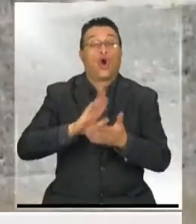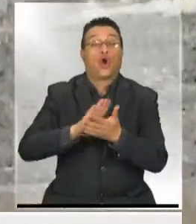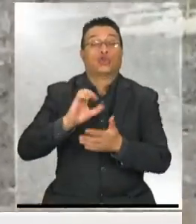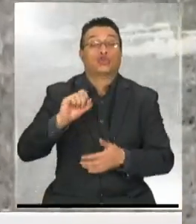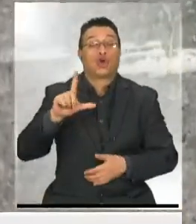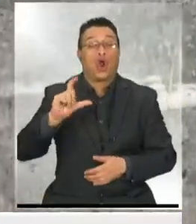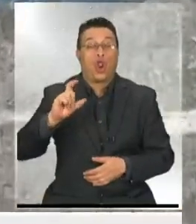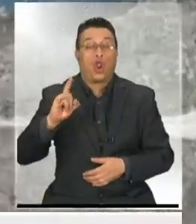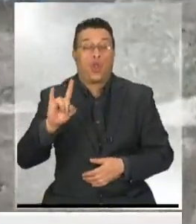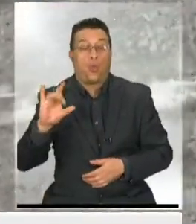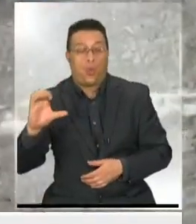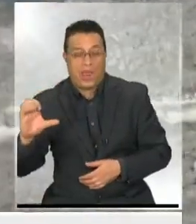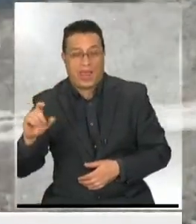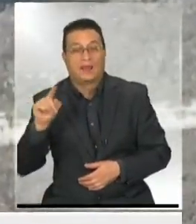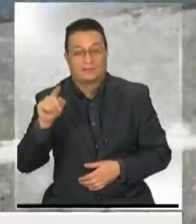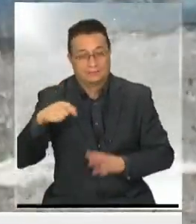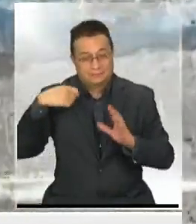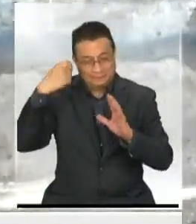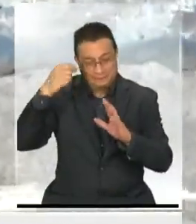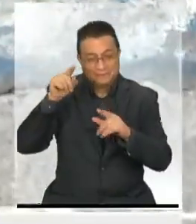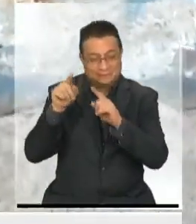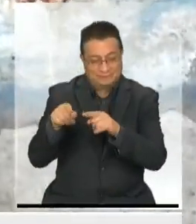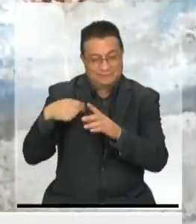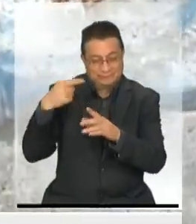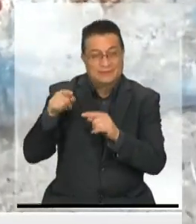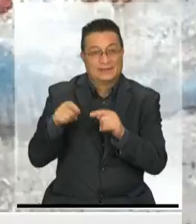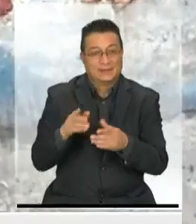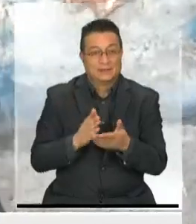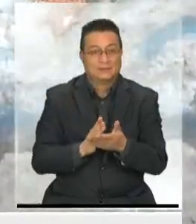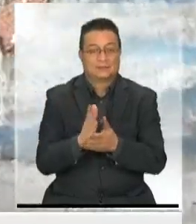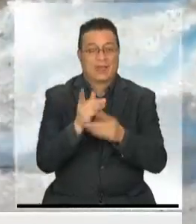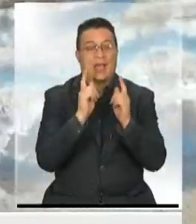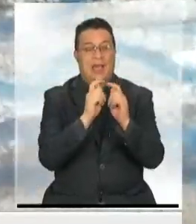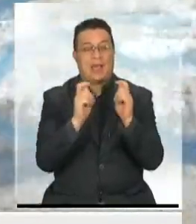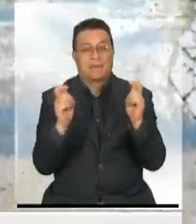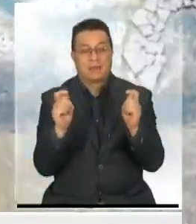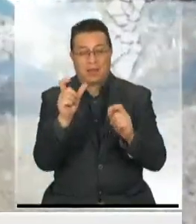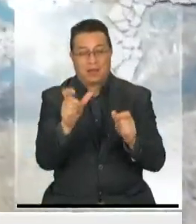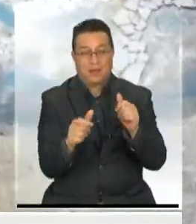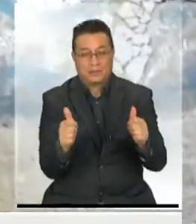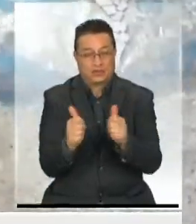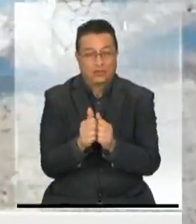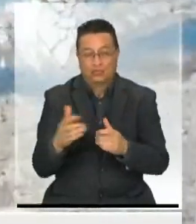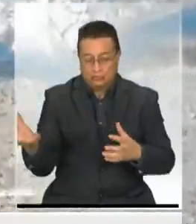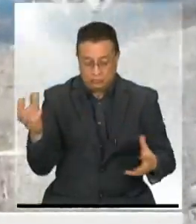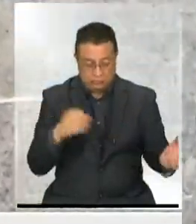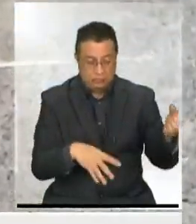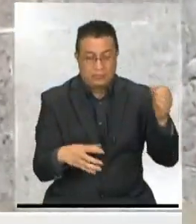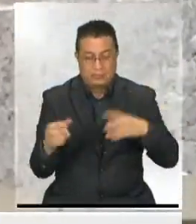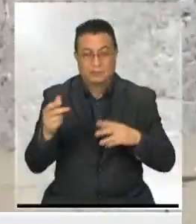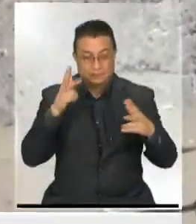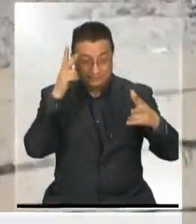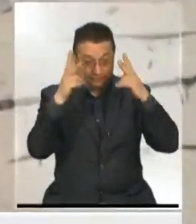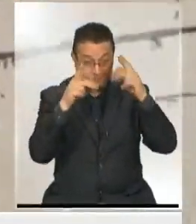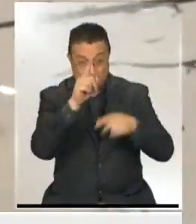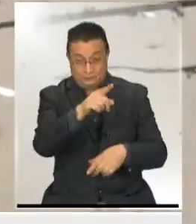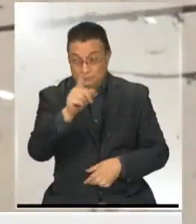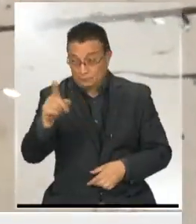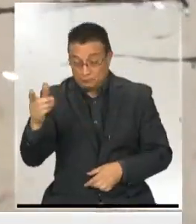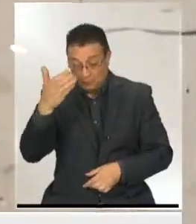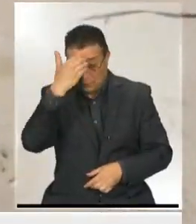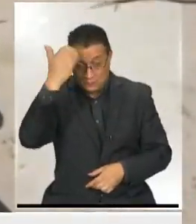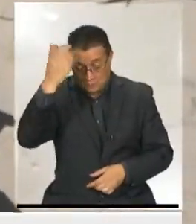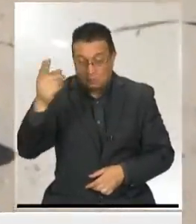donde se está grabando nuestra teleserie. Entonces ya han iniciado esta campaña junto a las personas que estaban ahí, pero ustedes ven a los actores, actrices